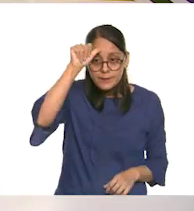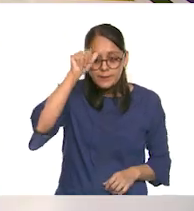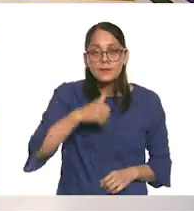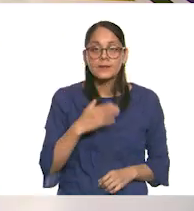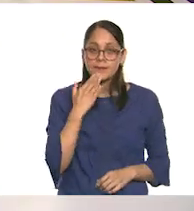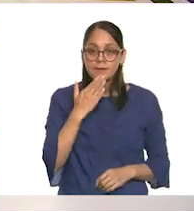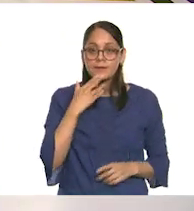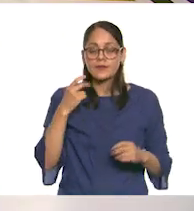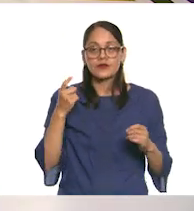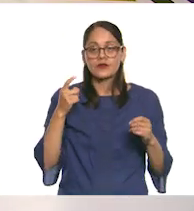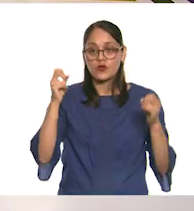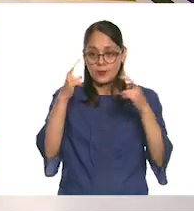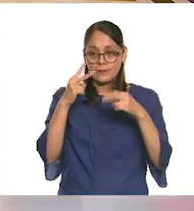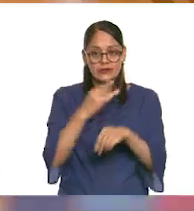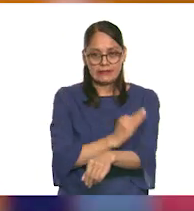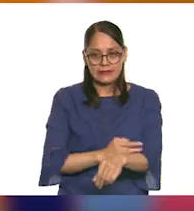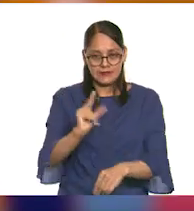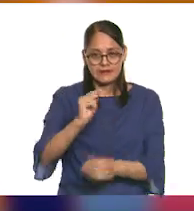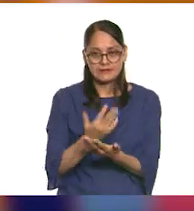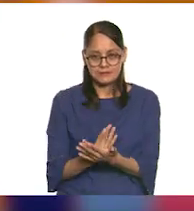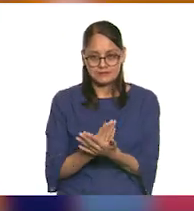sí. No nos tardamos, niñas y niños. Ahorita bañamos.